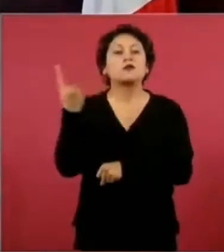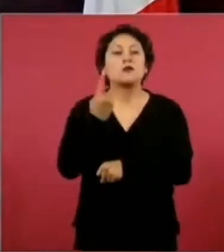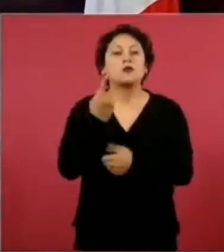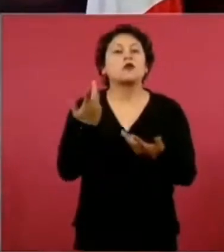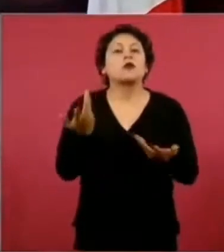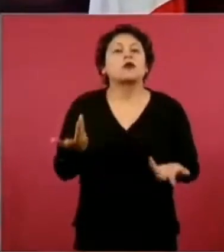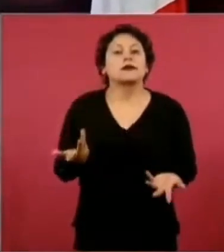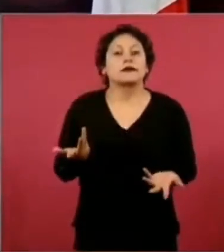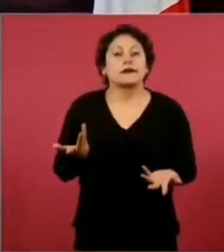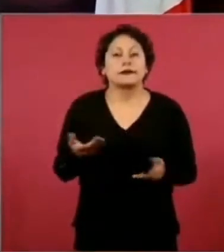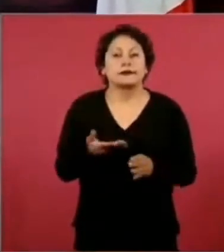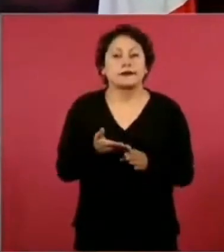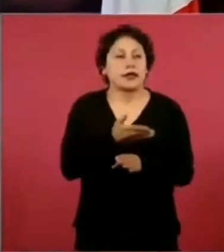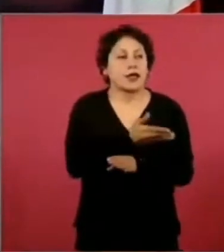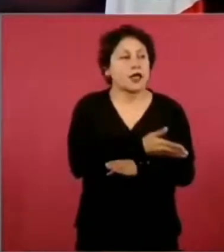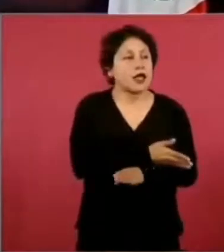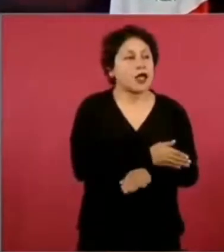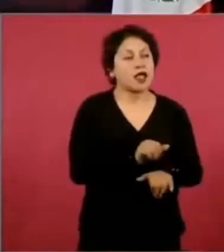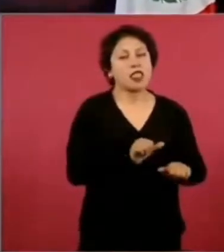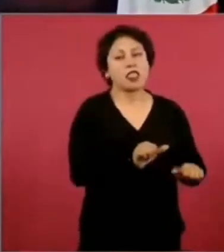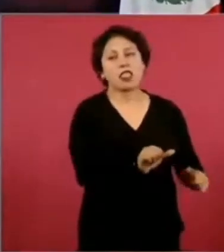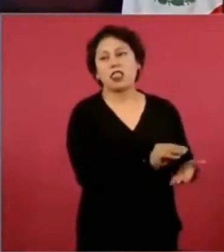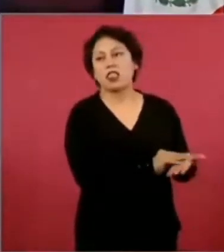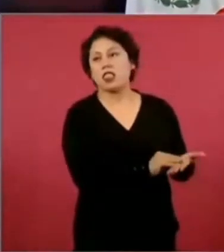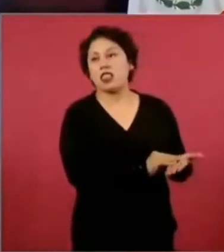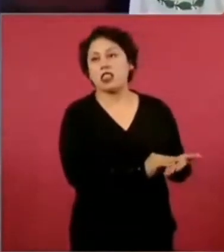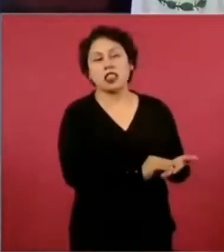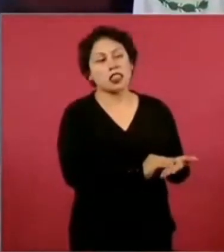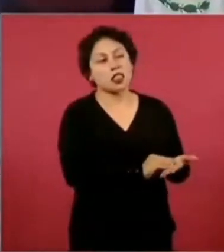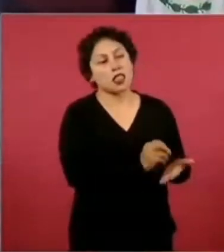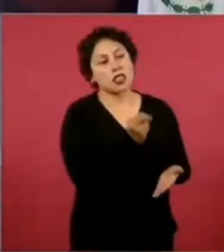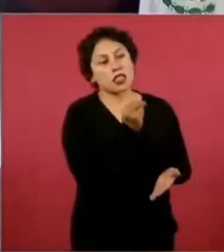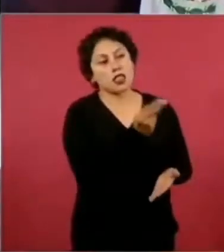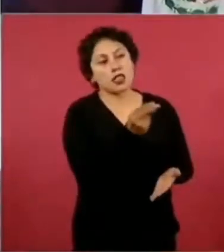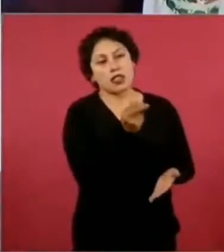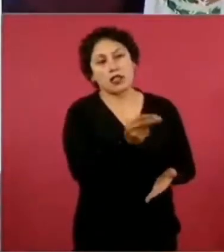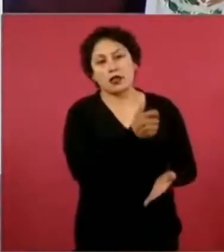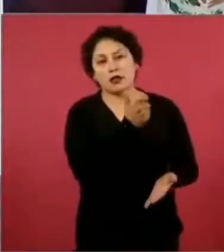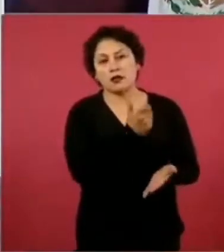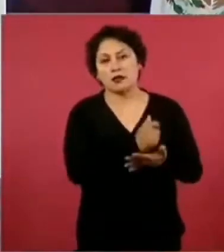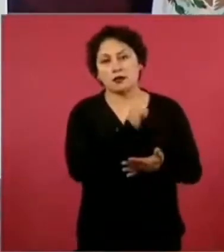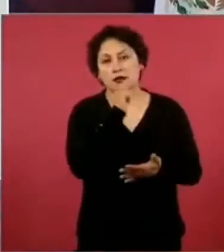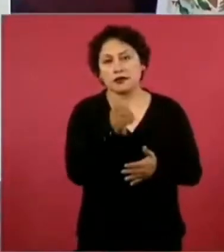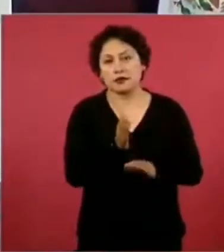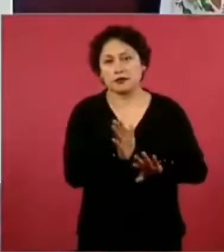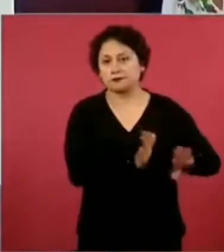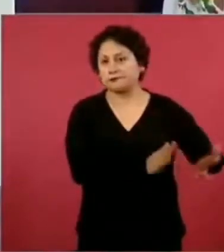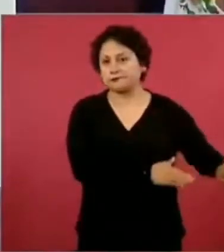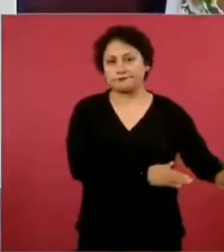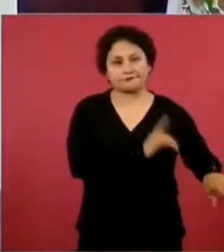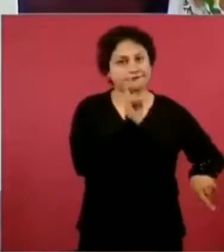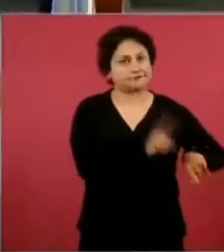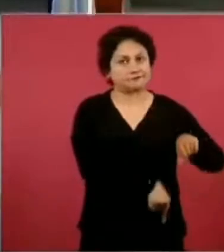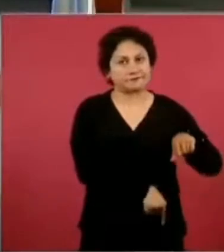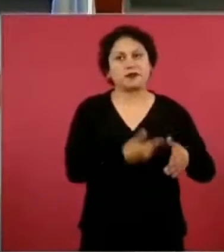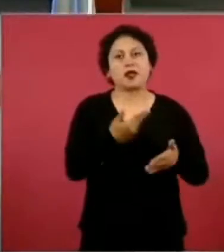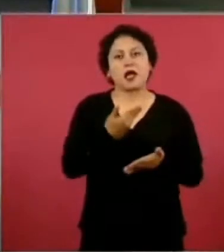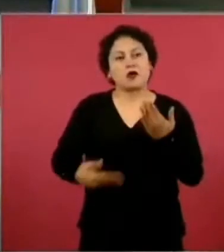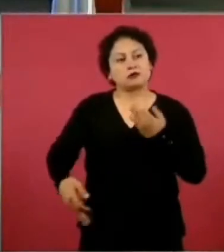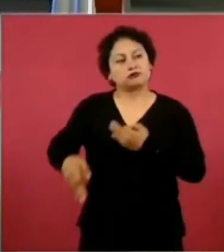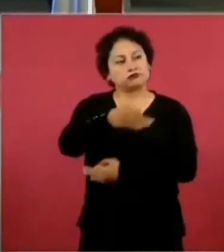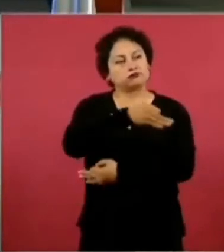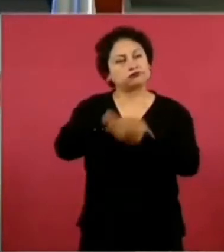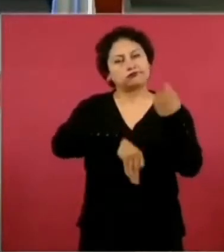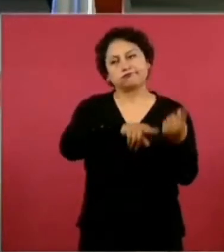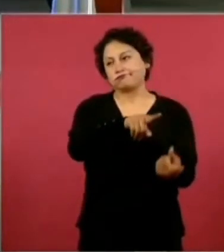impuestos, no hay privilegios fiscales, y eso nos ha ayudado mucho. Y agradecerle a los